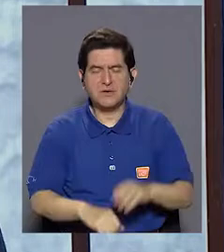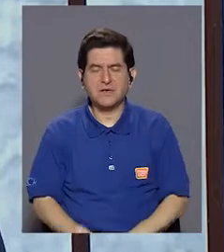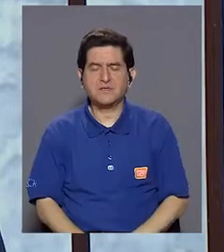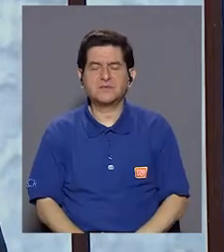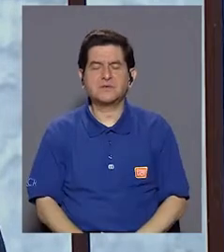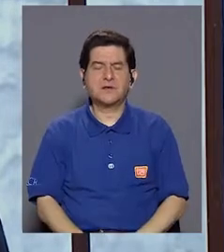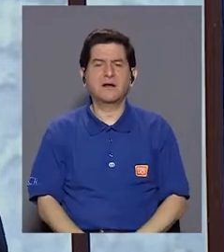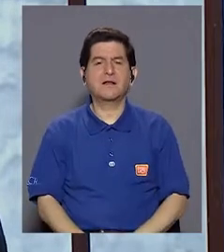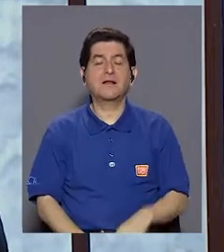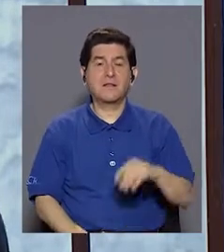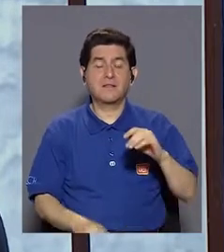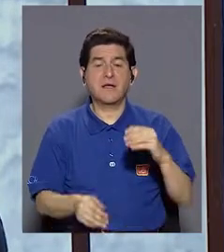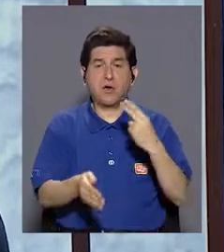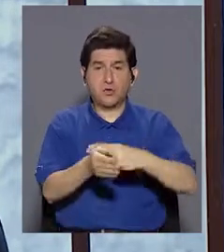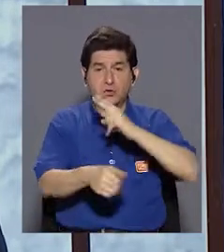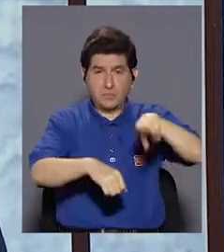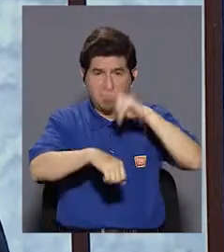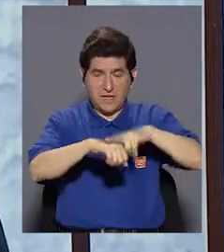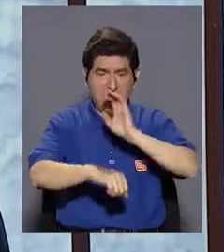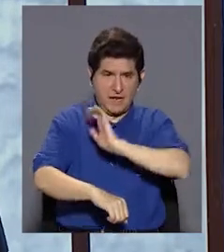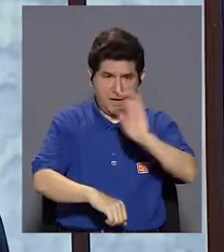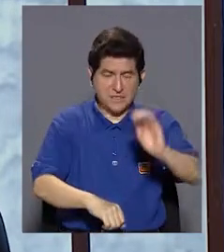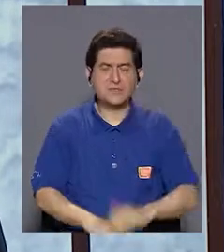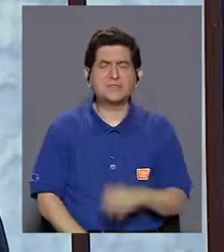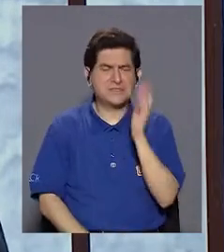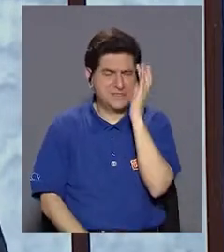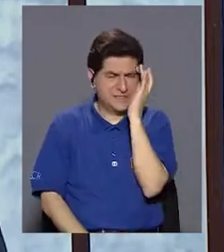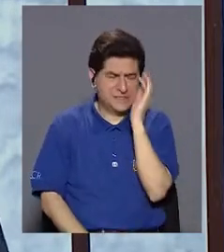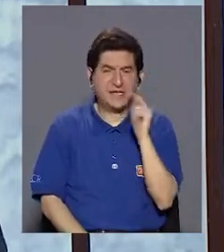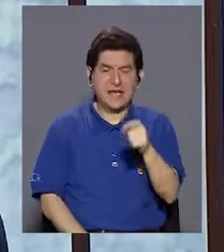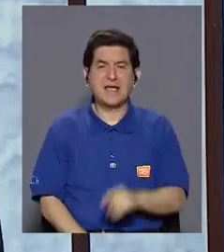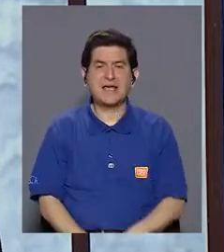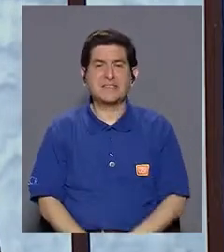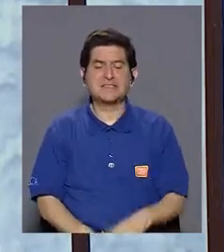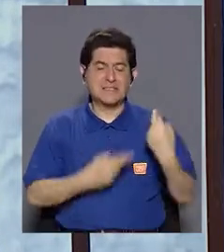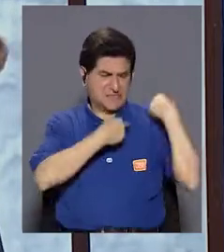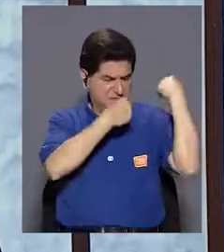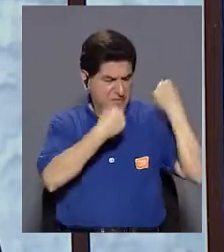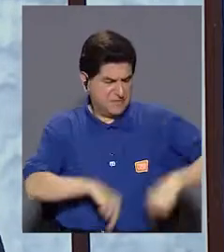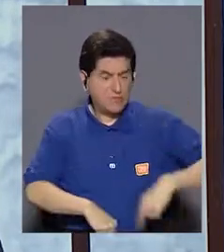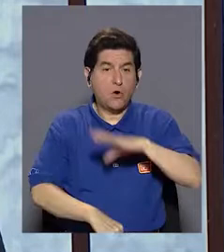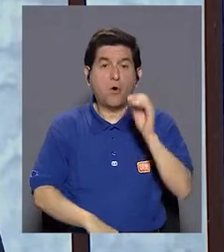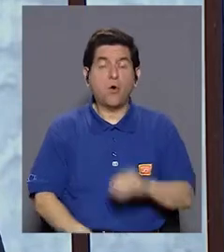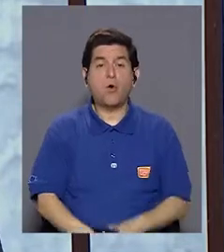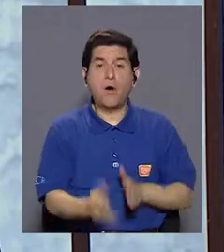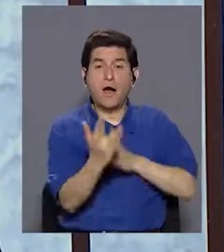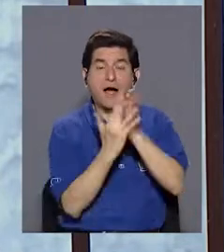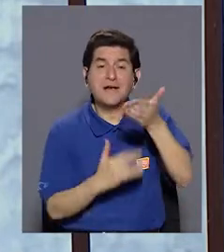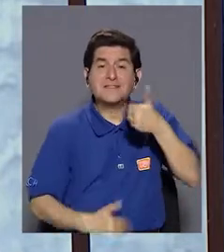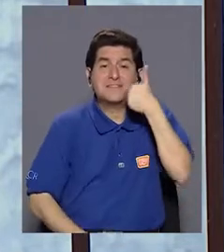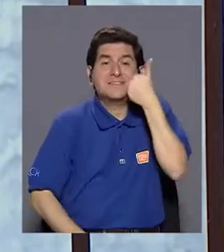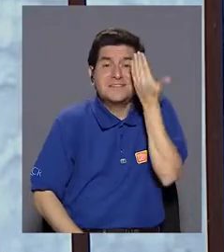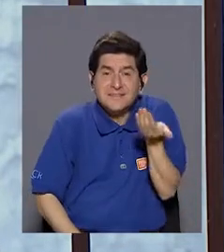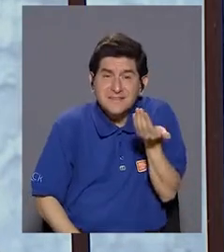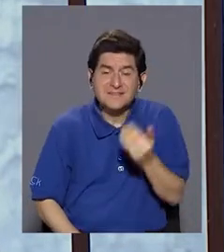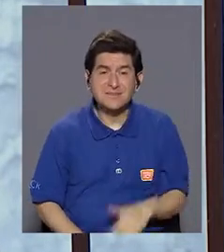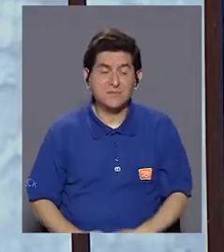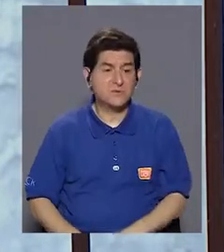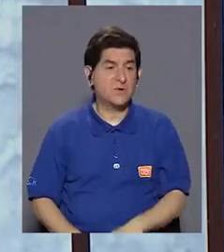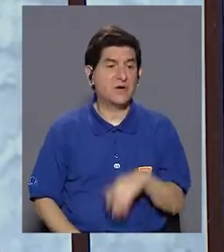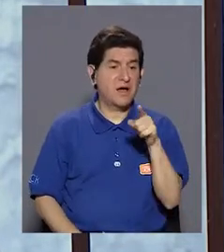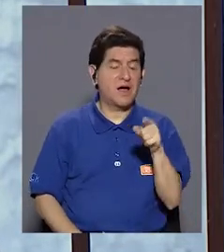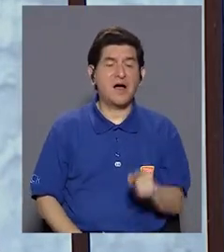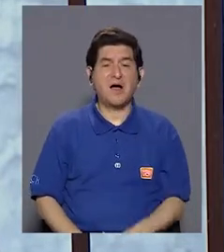Niños, nos preocupa tremendamente porque es un asunto de negligencia y de disponibilidad, o sea, de dónde la